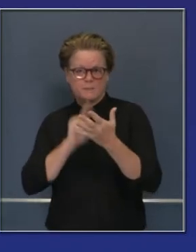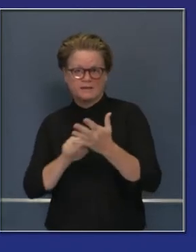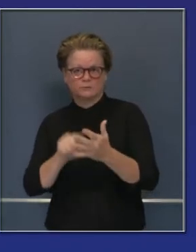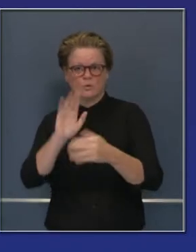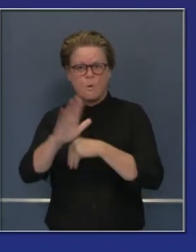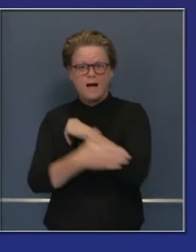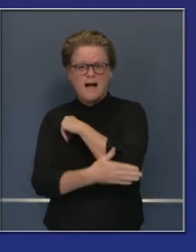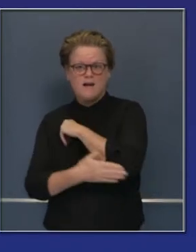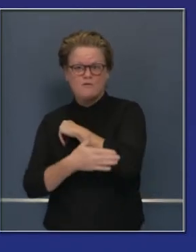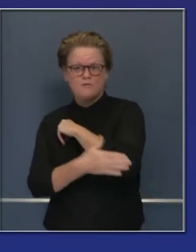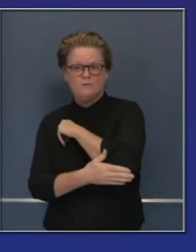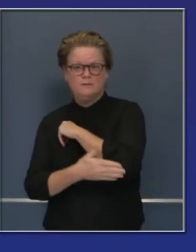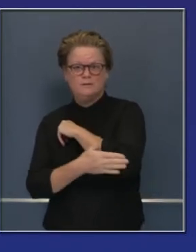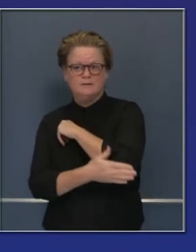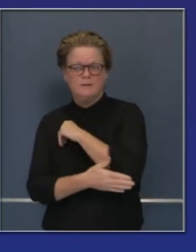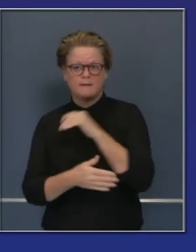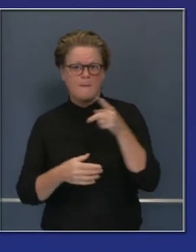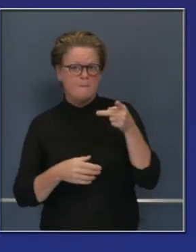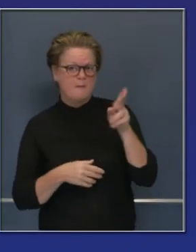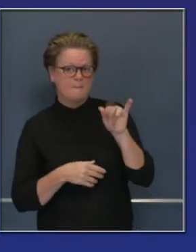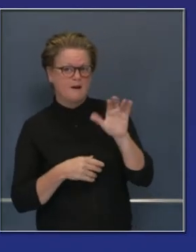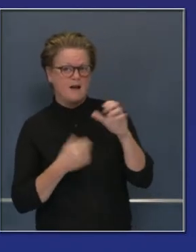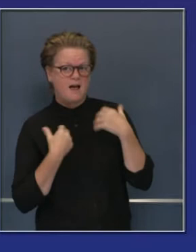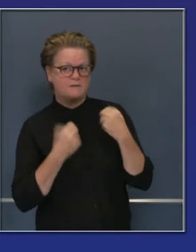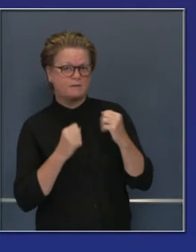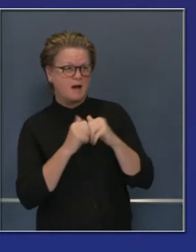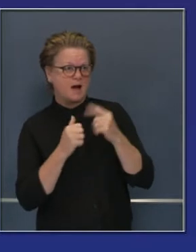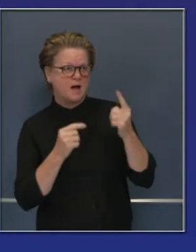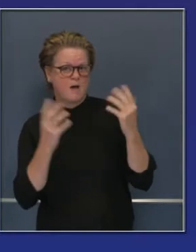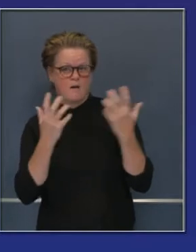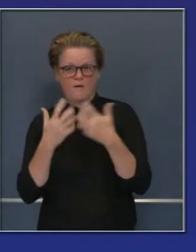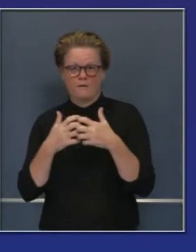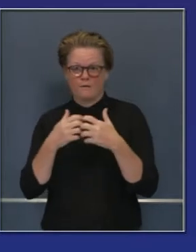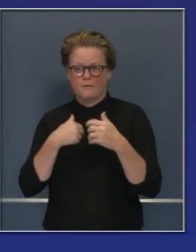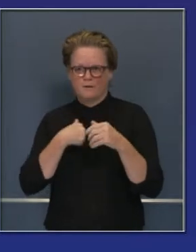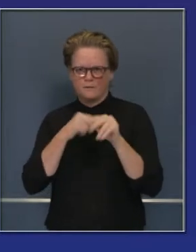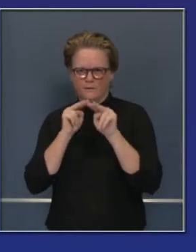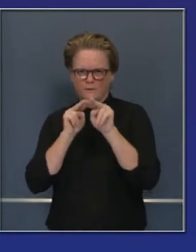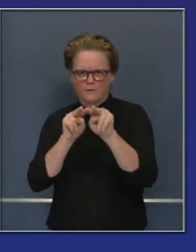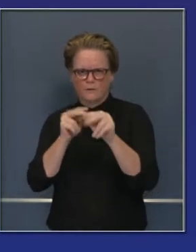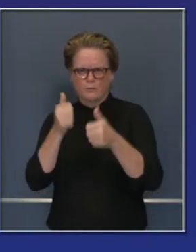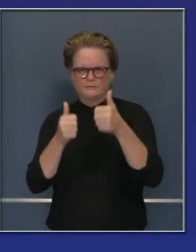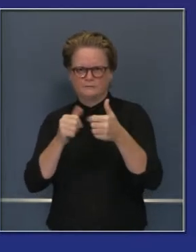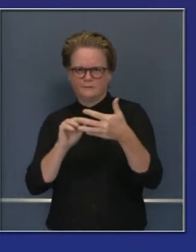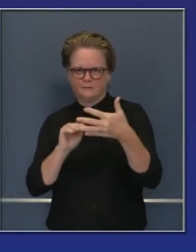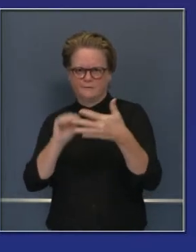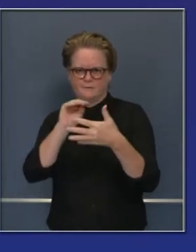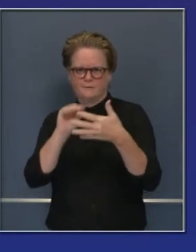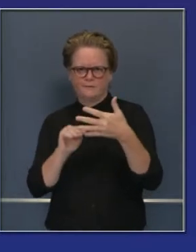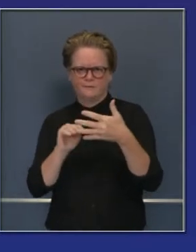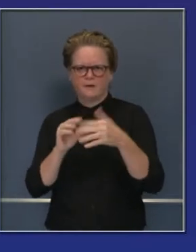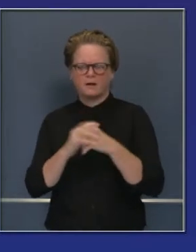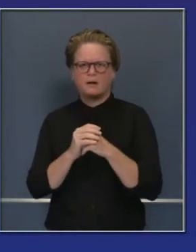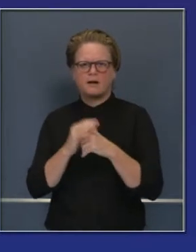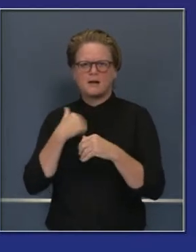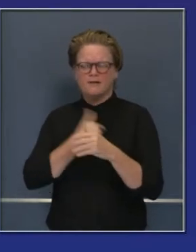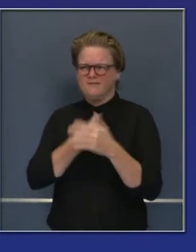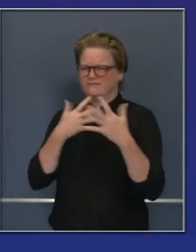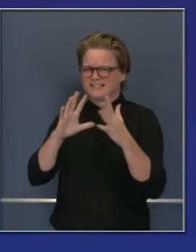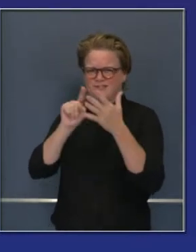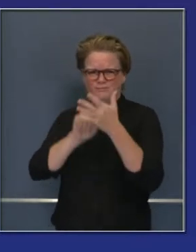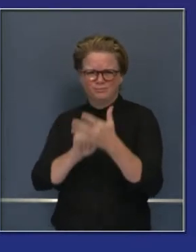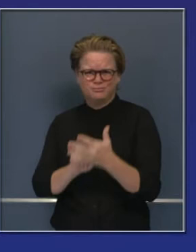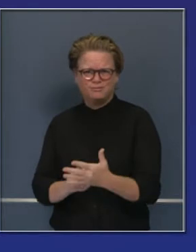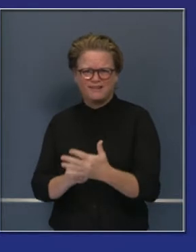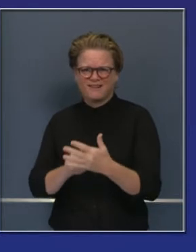funcionarios locales en el estado de California. Tenemos un protocolo de dos semanas para hacer esto. De acuerdo con el anuncio que hacemos